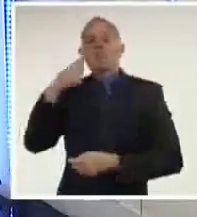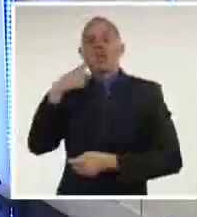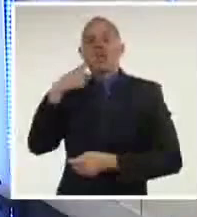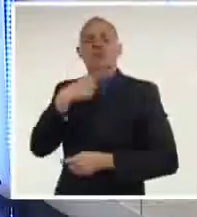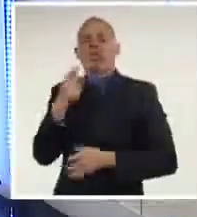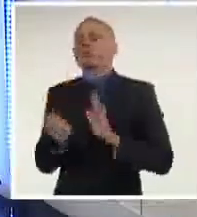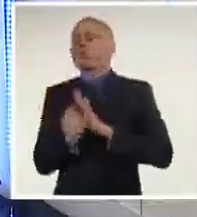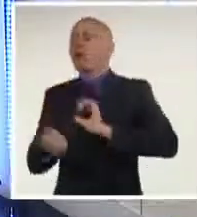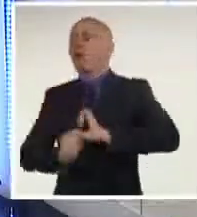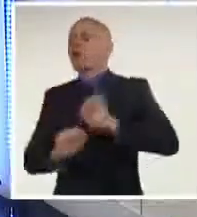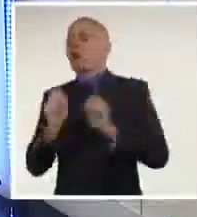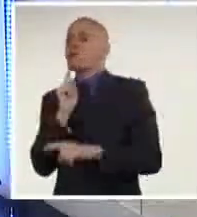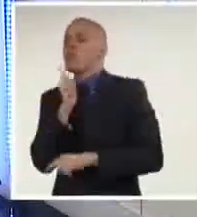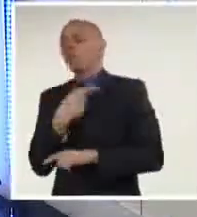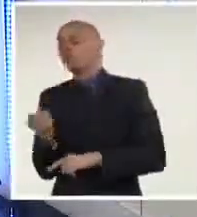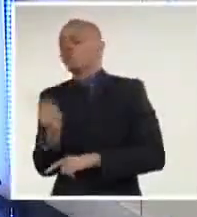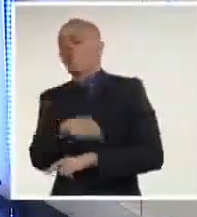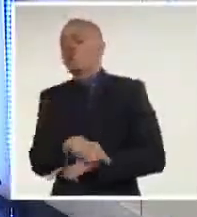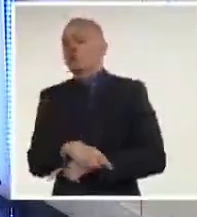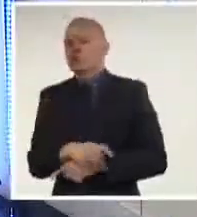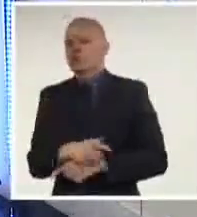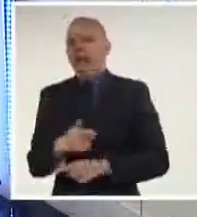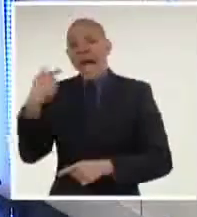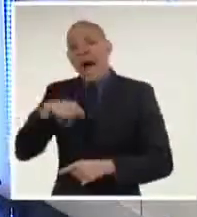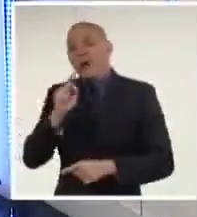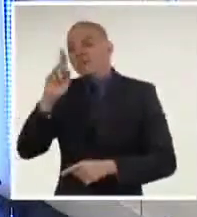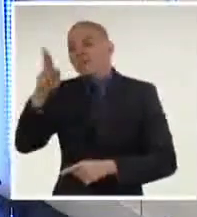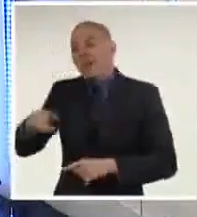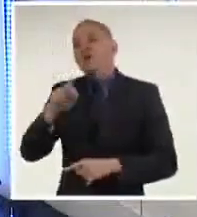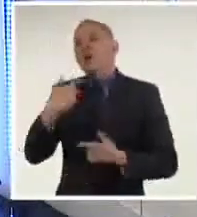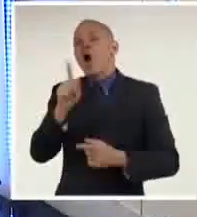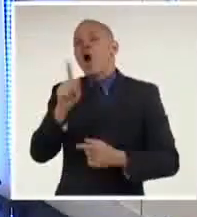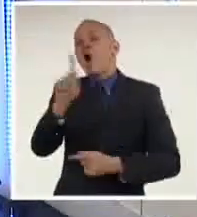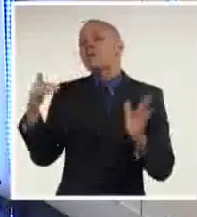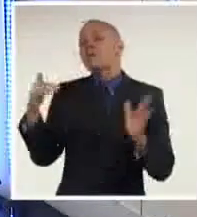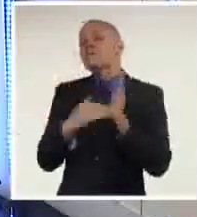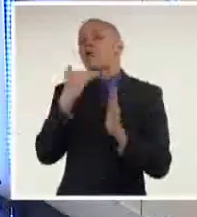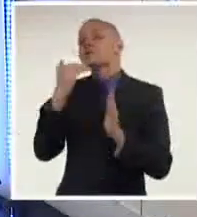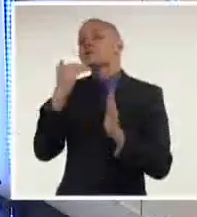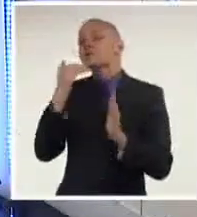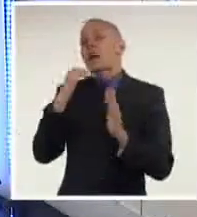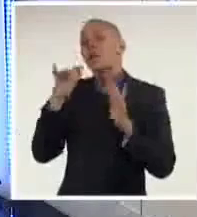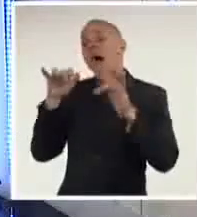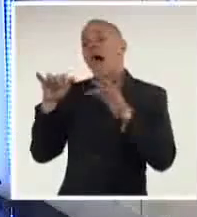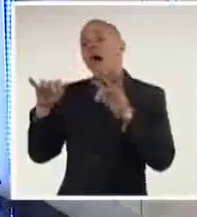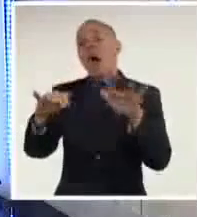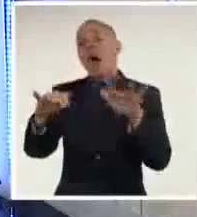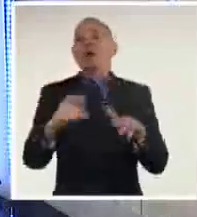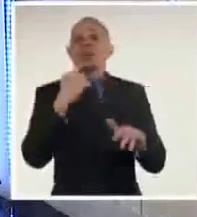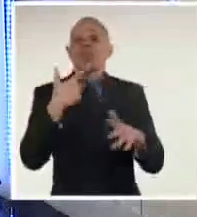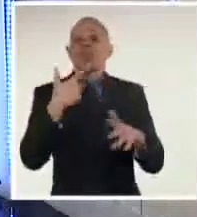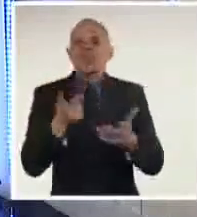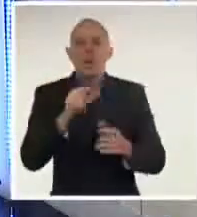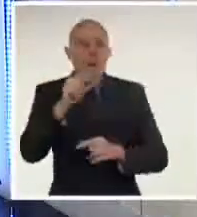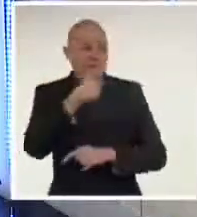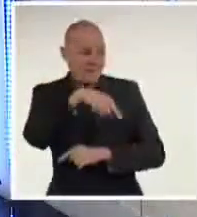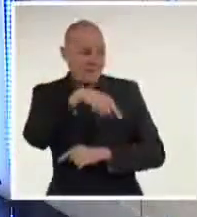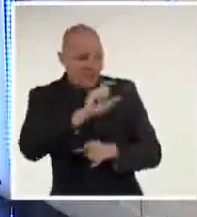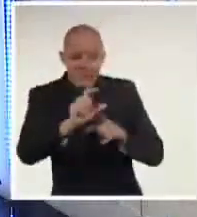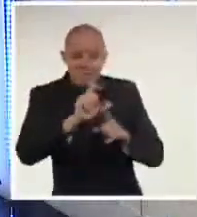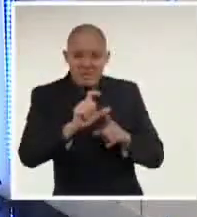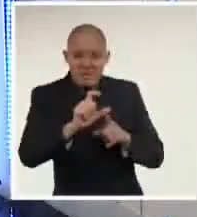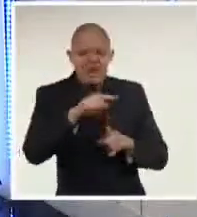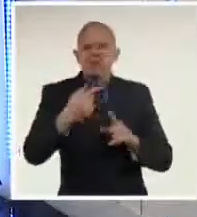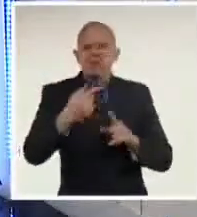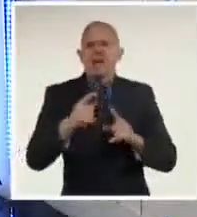la toma de Lima y el gobierno desplegó 11.000 policías para tratar de controlar la cosa. Acampan en universidades y corren el riesgo de que los